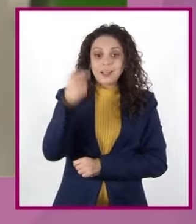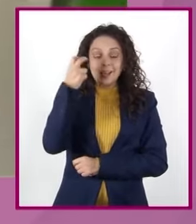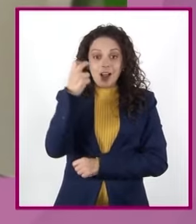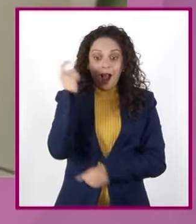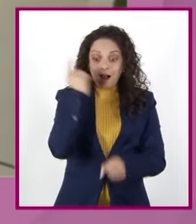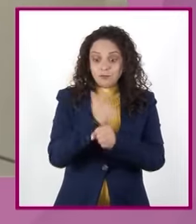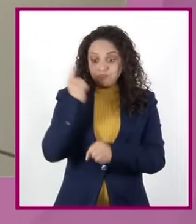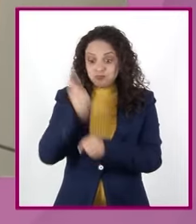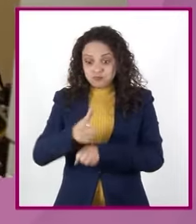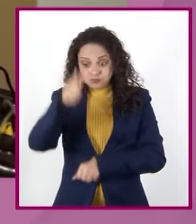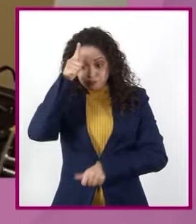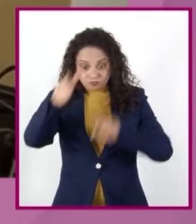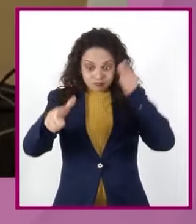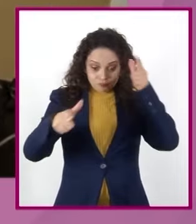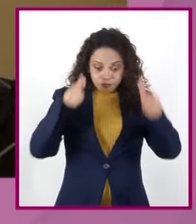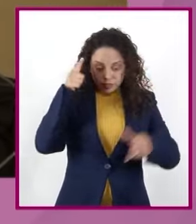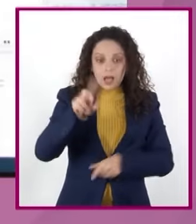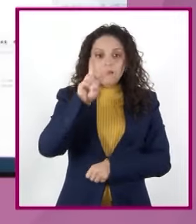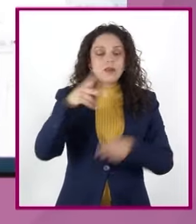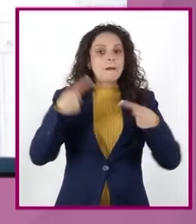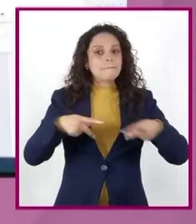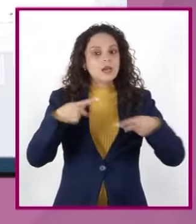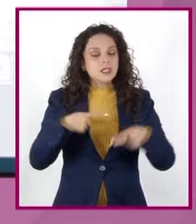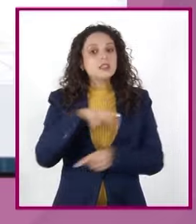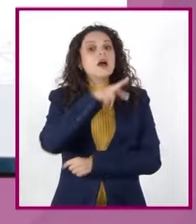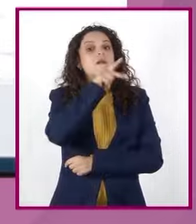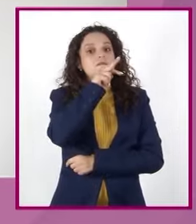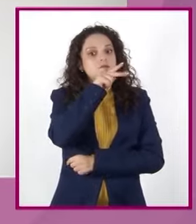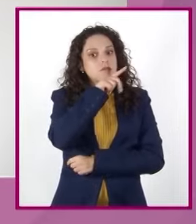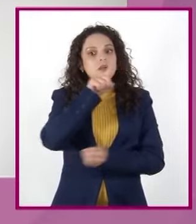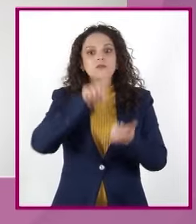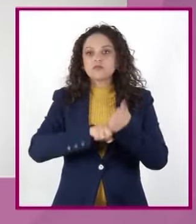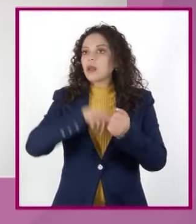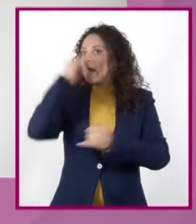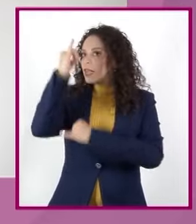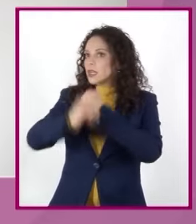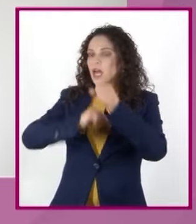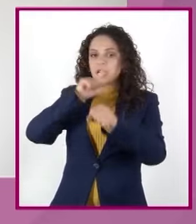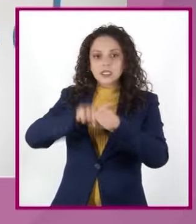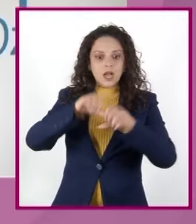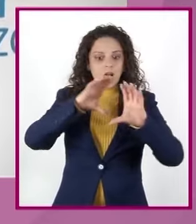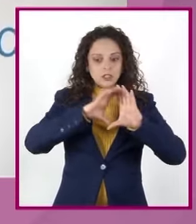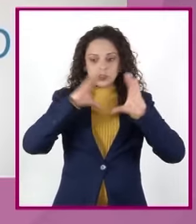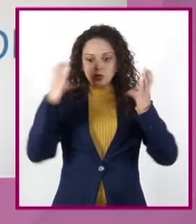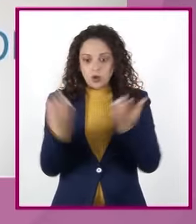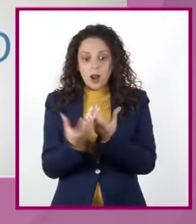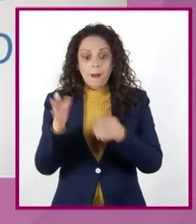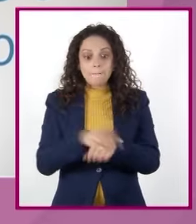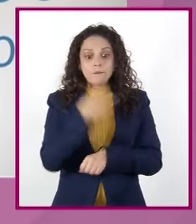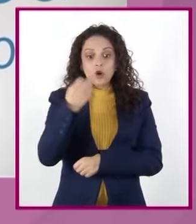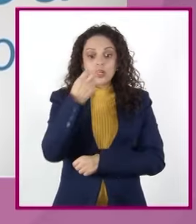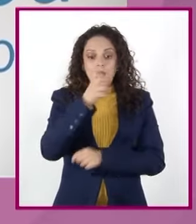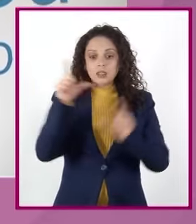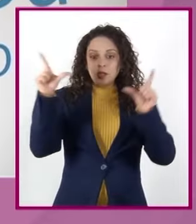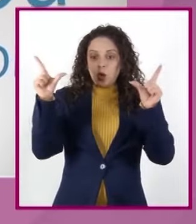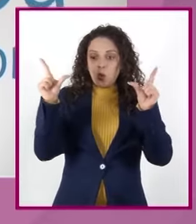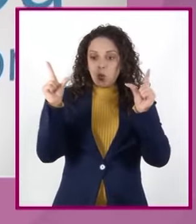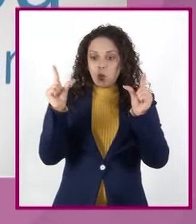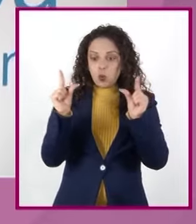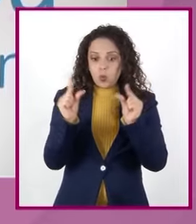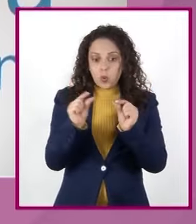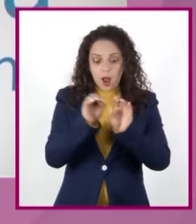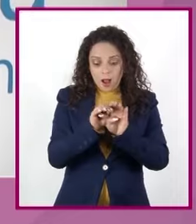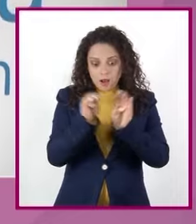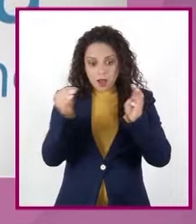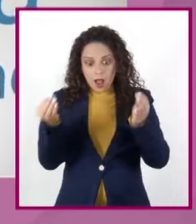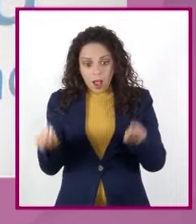despertaron la preocupación de la comunidad internacional Ya que el adelgazamiento de la capa de ozono aumenta la